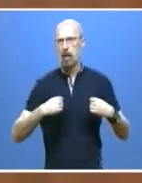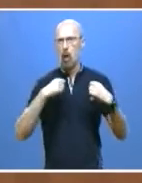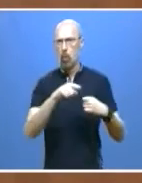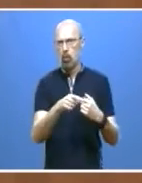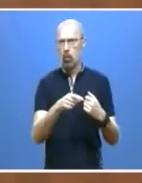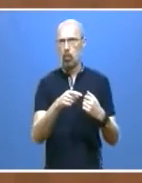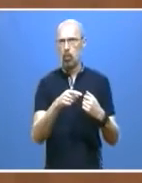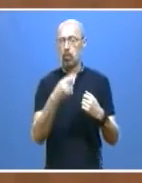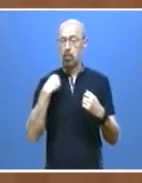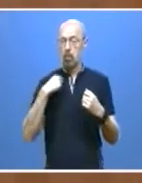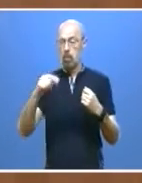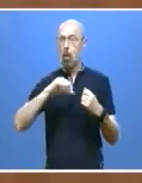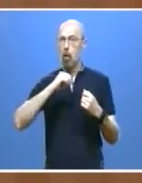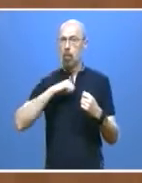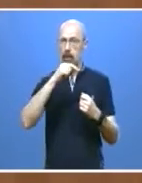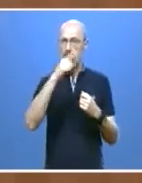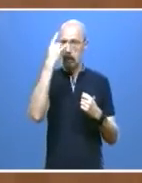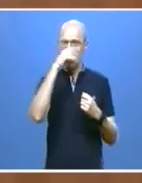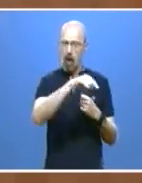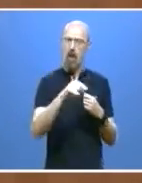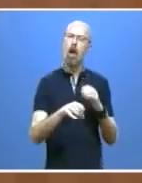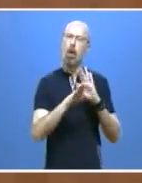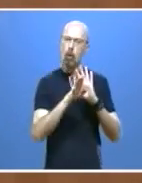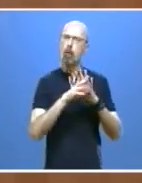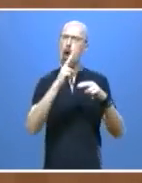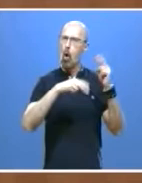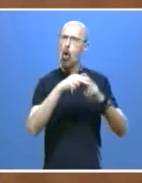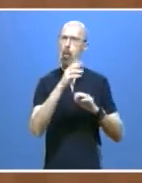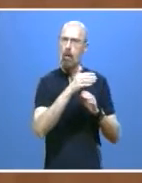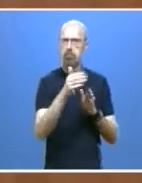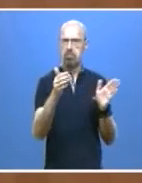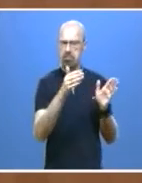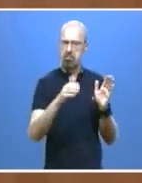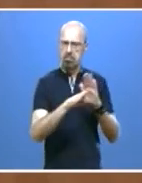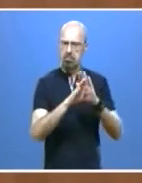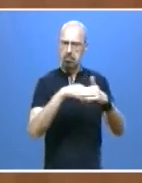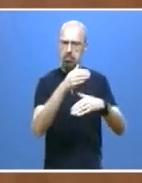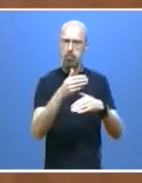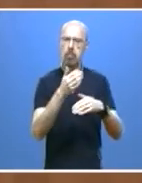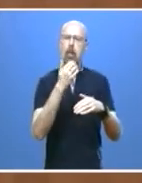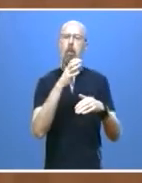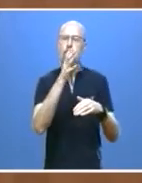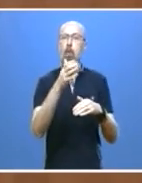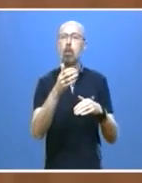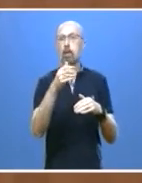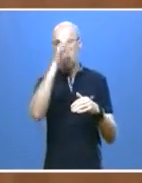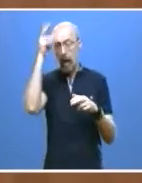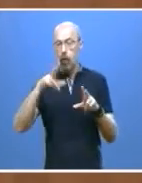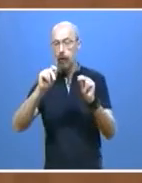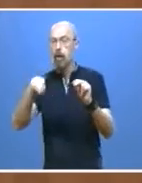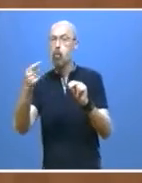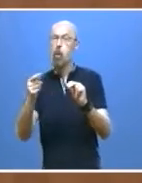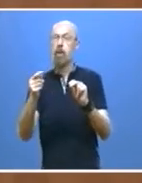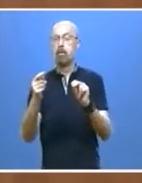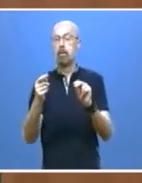durante el estado de alarma con la previsión de iniciar el traslado a la vuelta del verano. En estos días comenzarán las